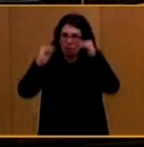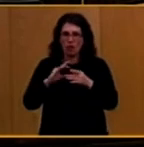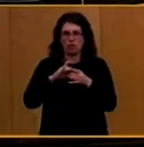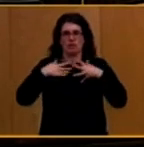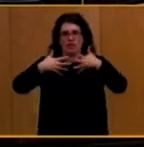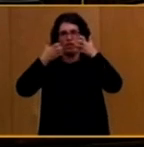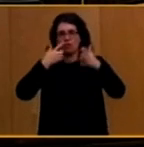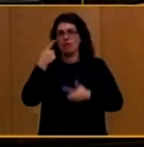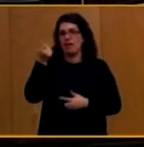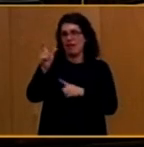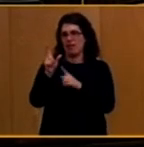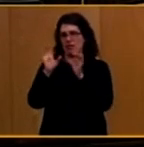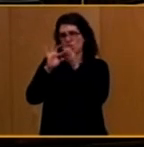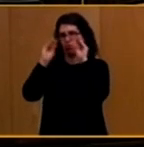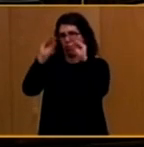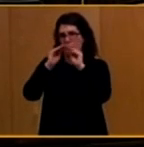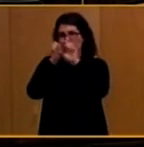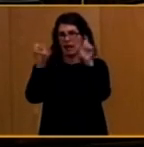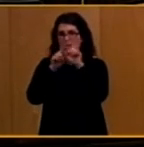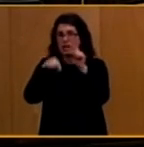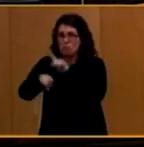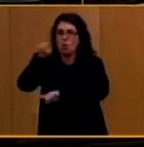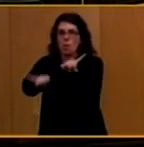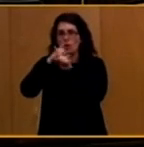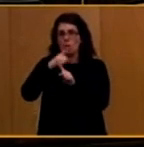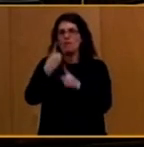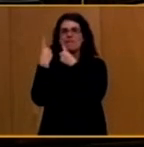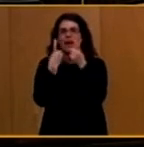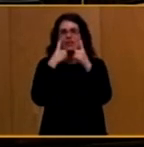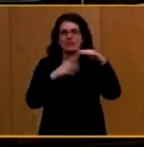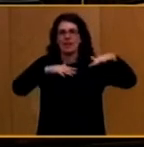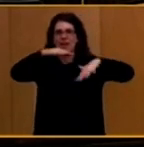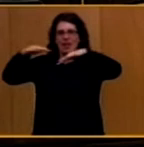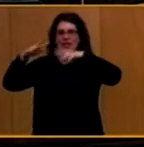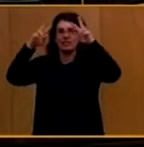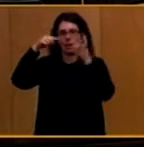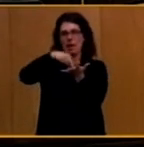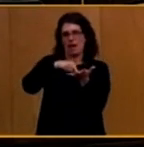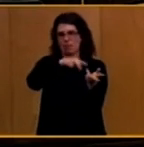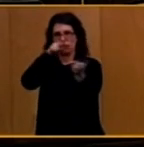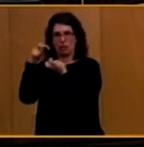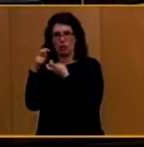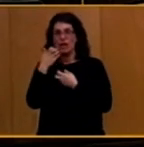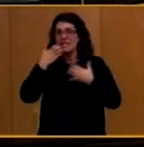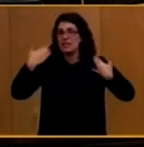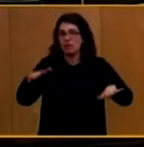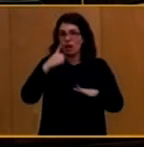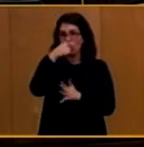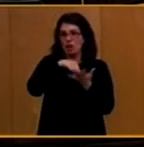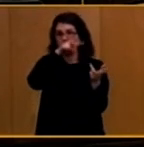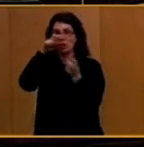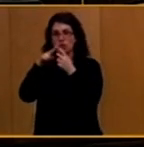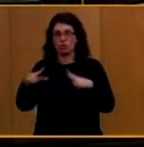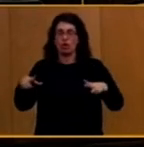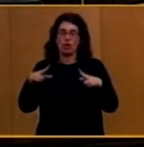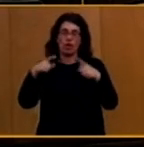y ese es un problema de falta de equidad desde el punto de vista impositivo. Si se pusiera un tipo del impuesto de sociedades del 35%,